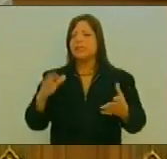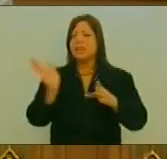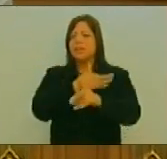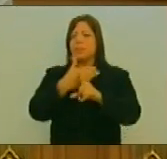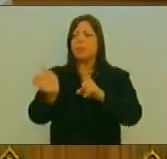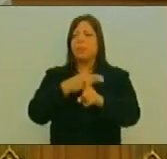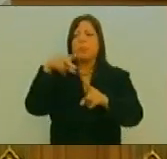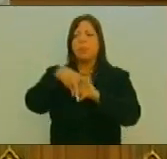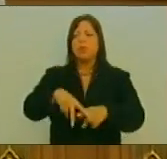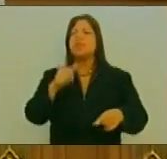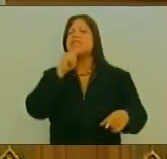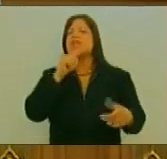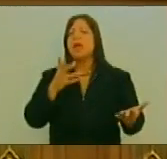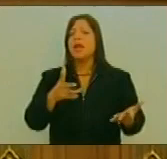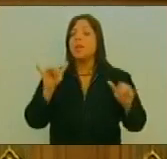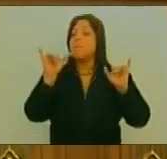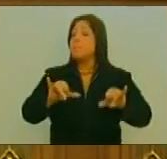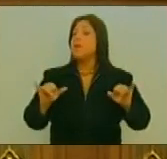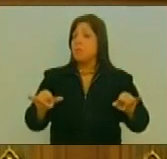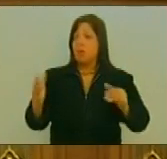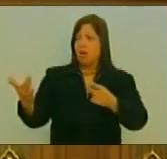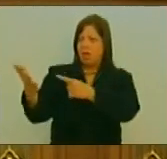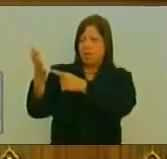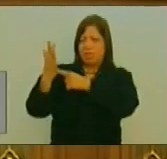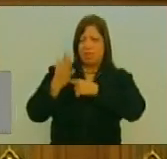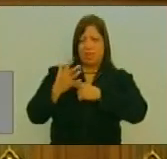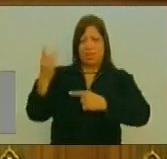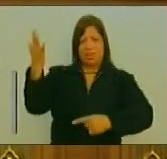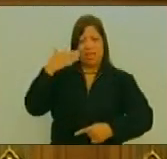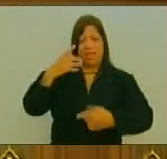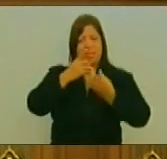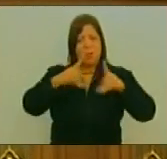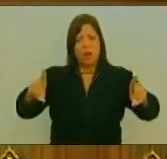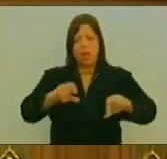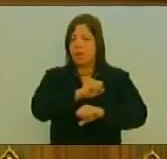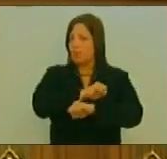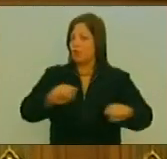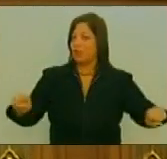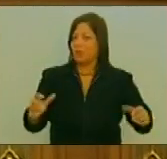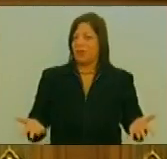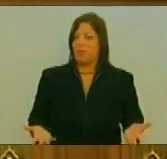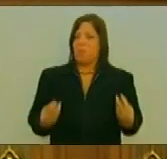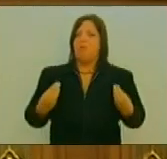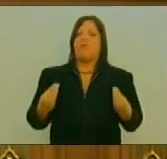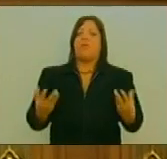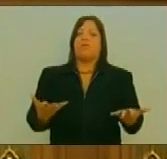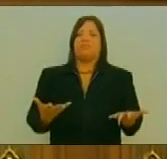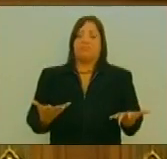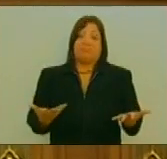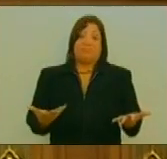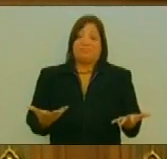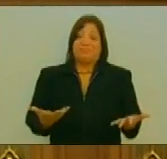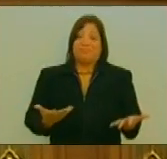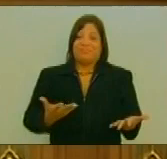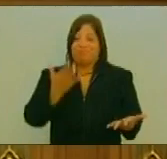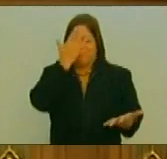Son estos Los que nos quieren Dar a nosotros Lecciones de democracia Imposible También